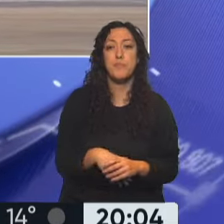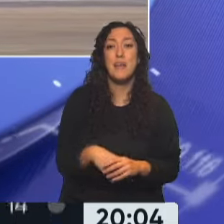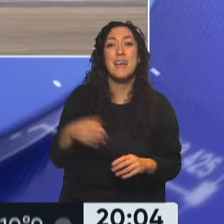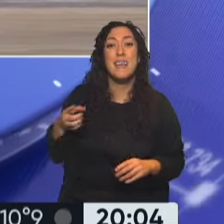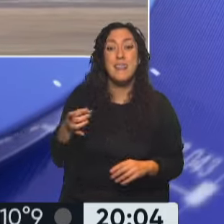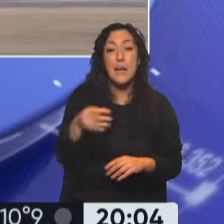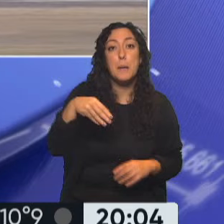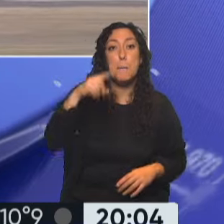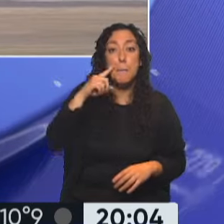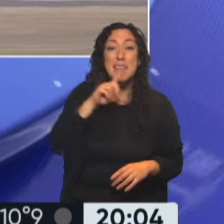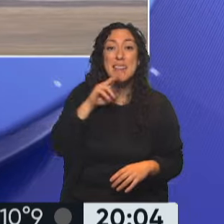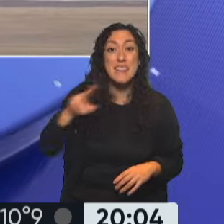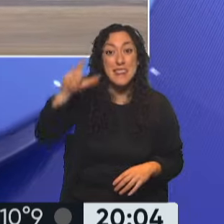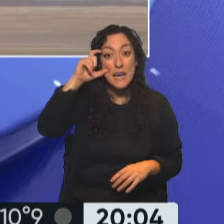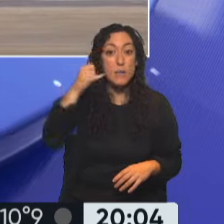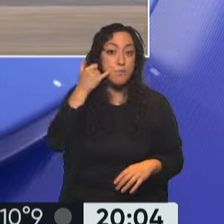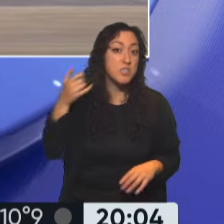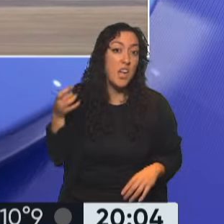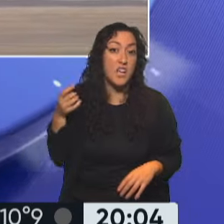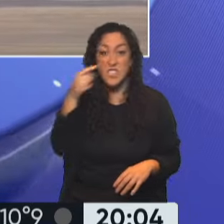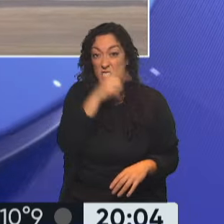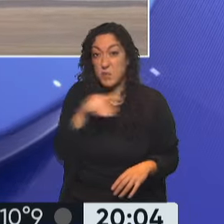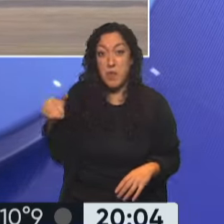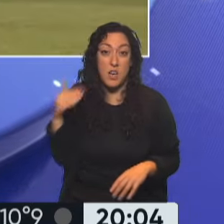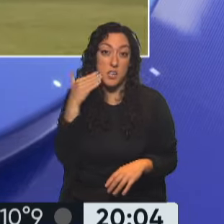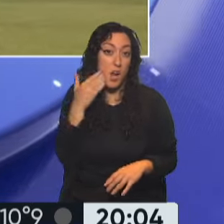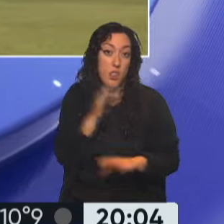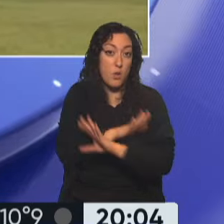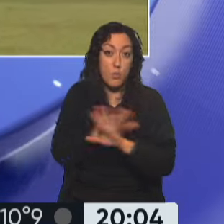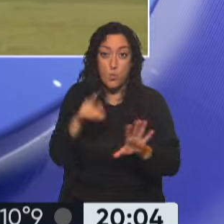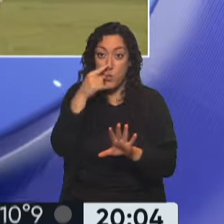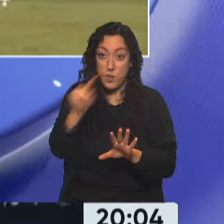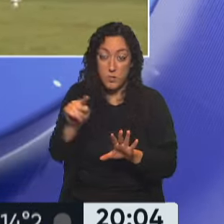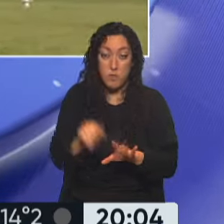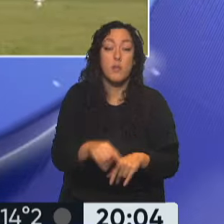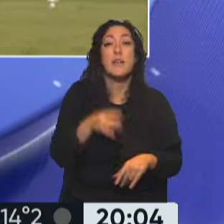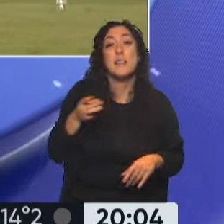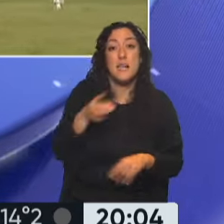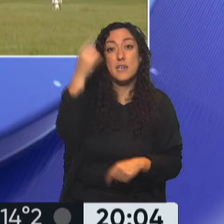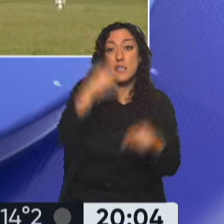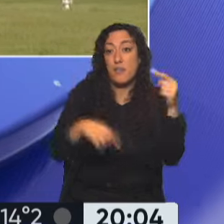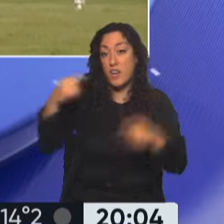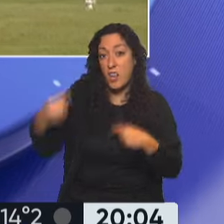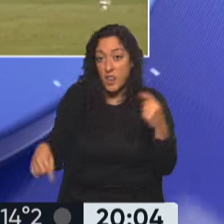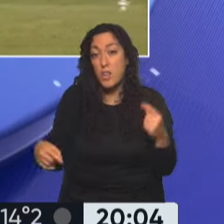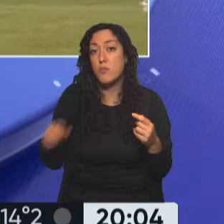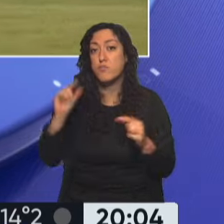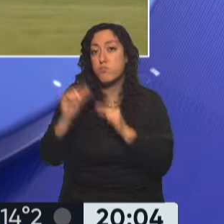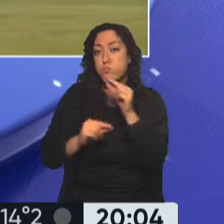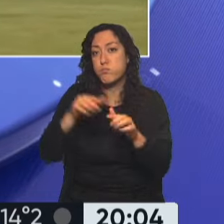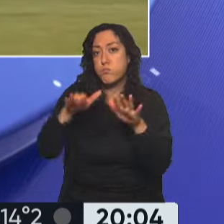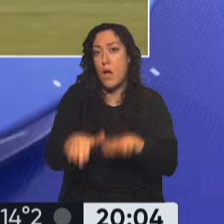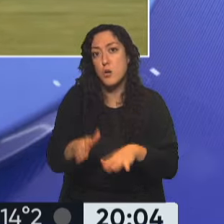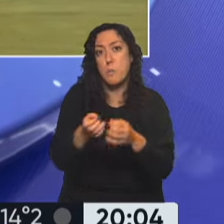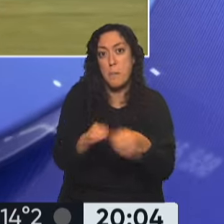la última formación partió ya a las 19 y 30, y progresivamente las distintas líneas ferroviarias se van a ir adhiriendo a esta medida de